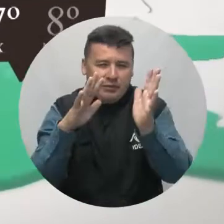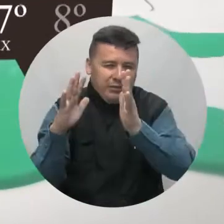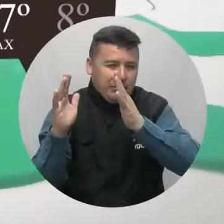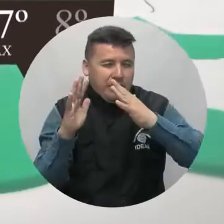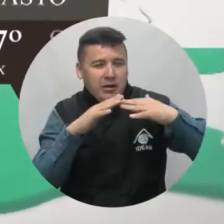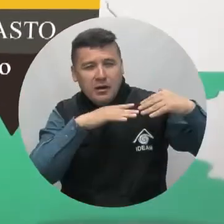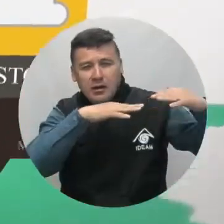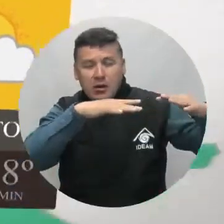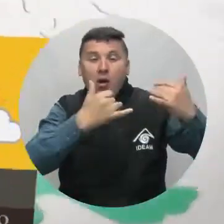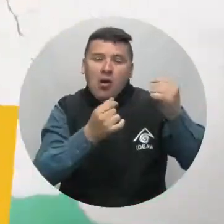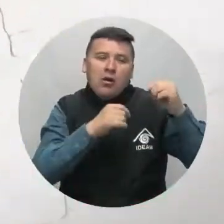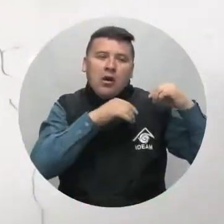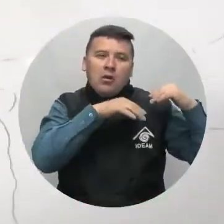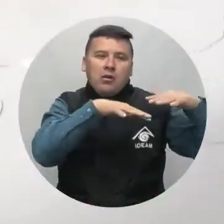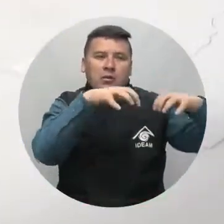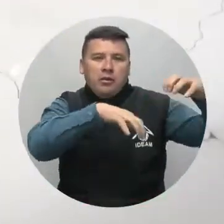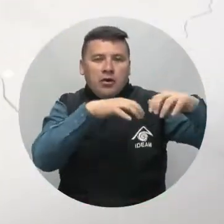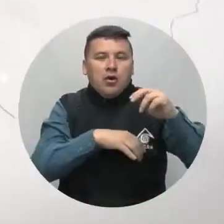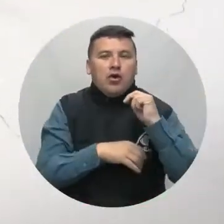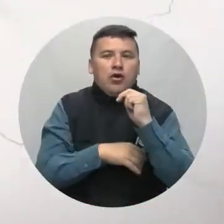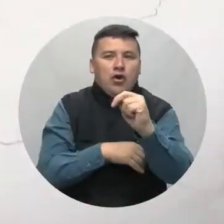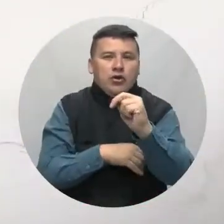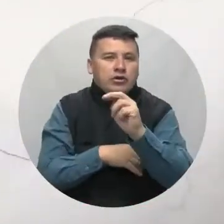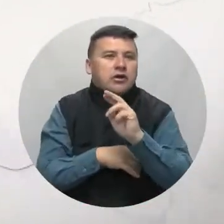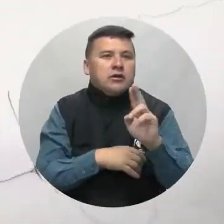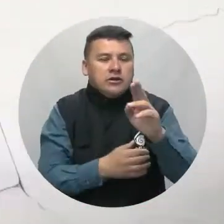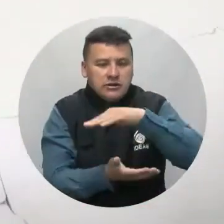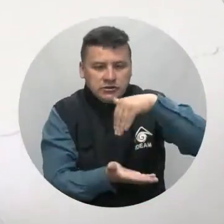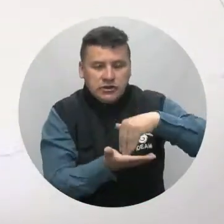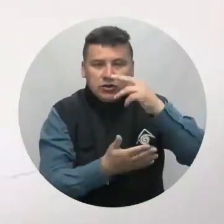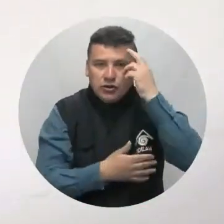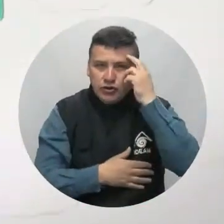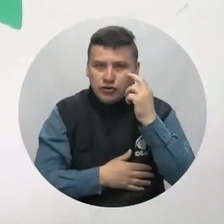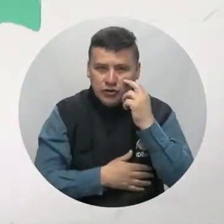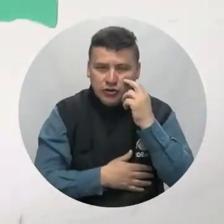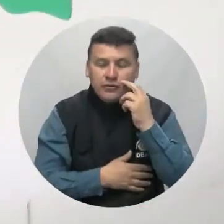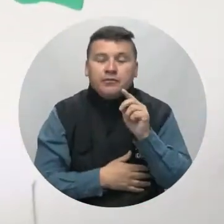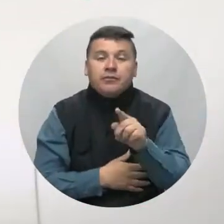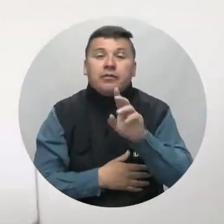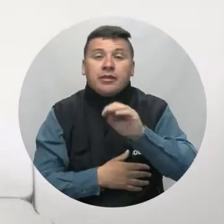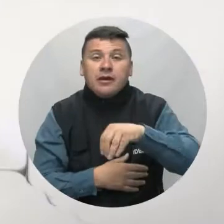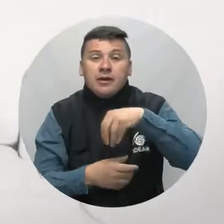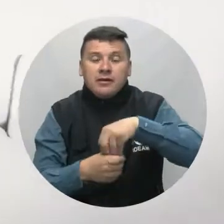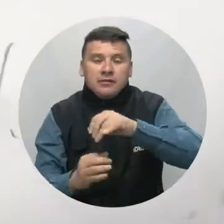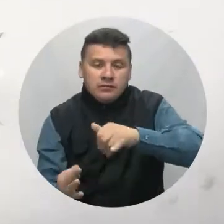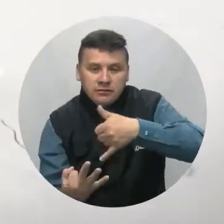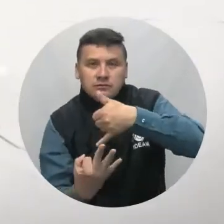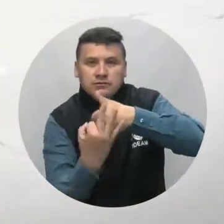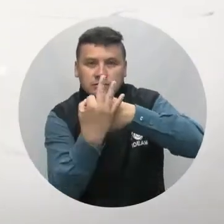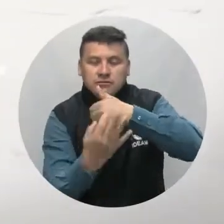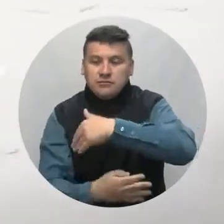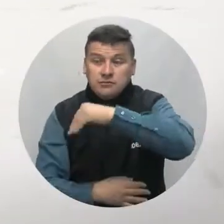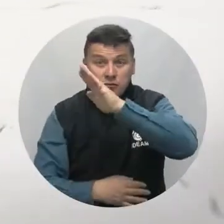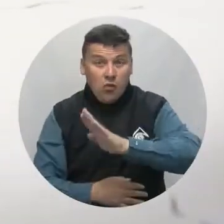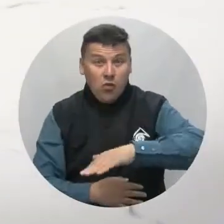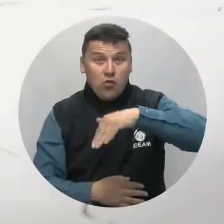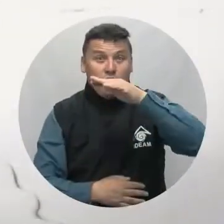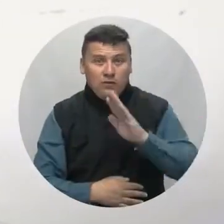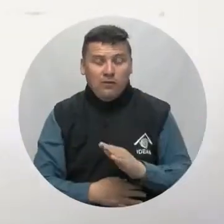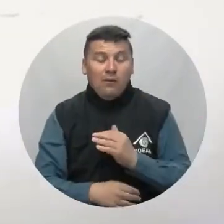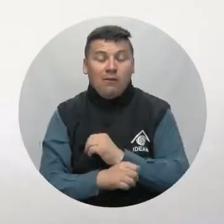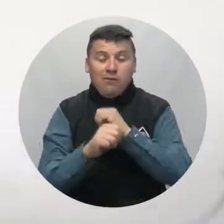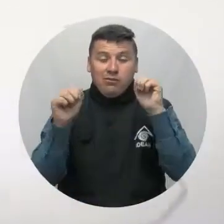brisas, acompañada de ciertas lluvias al norte y centro de Chocoya en el litoral. Sobre la capa de la región andina nuestras montañas